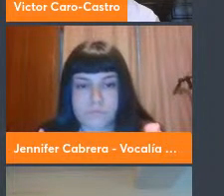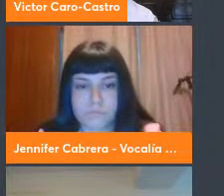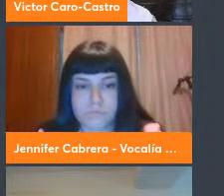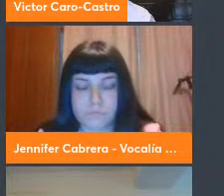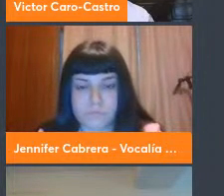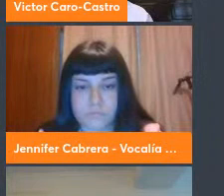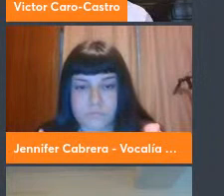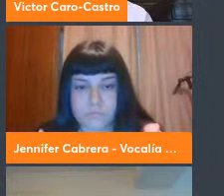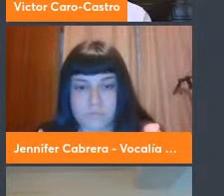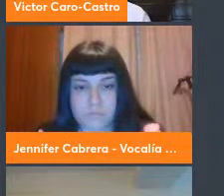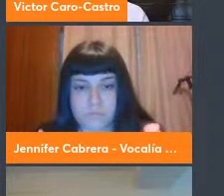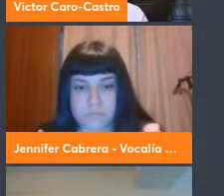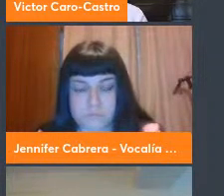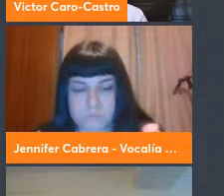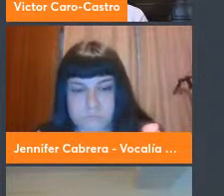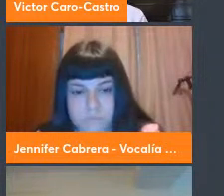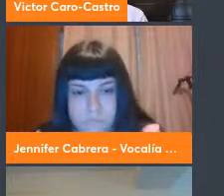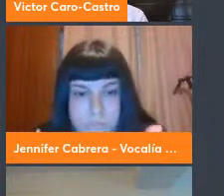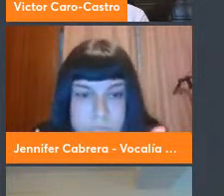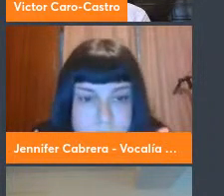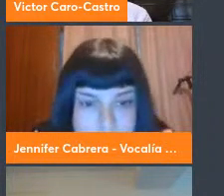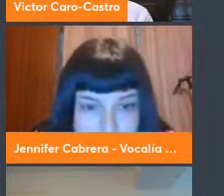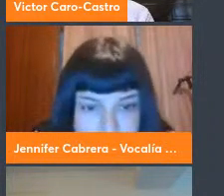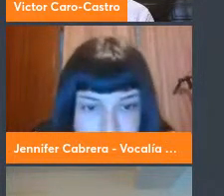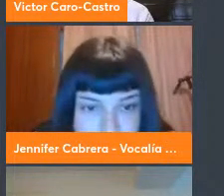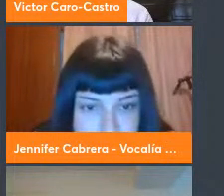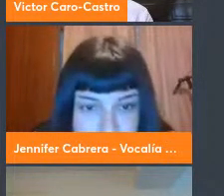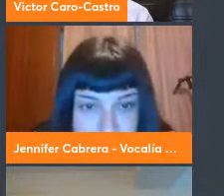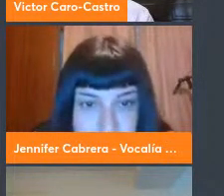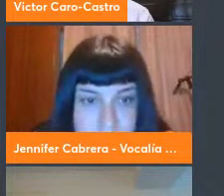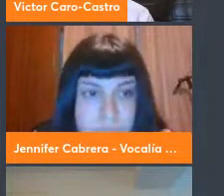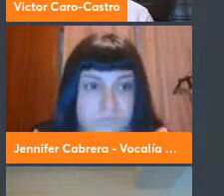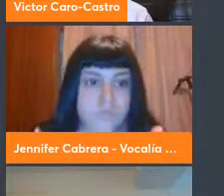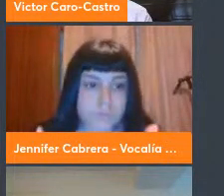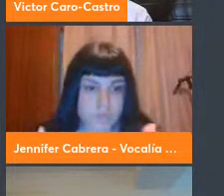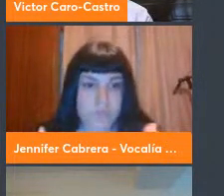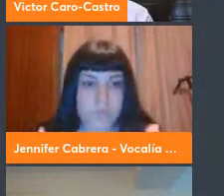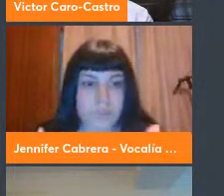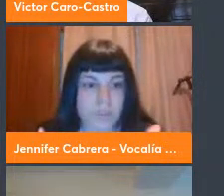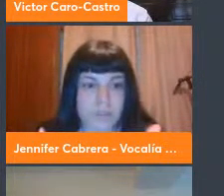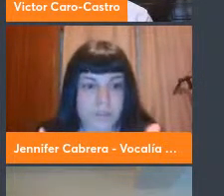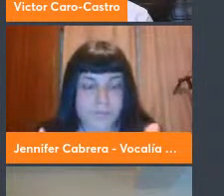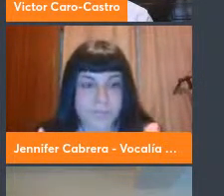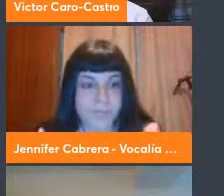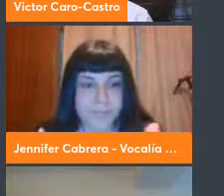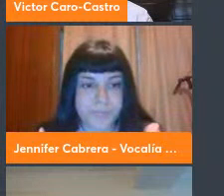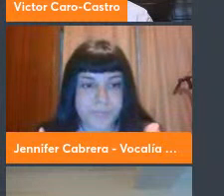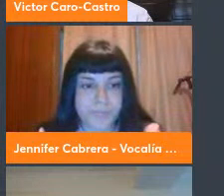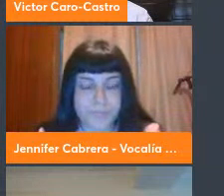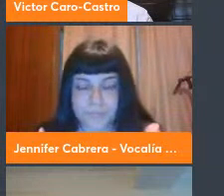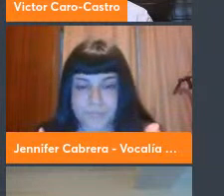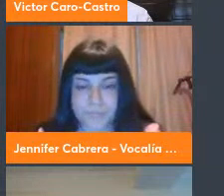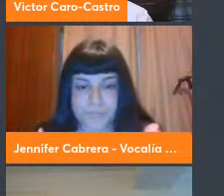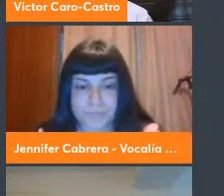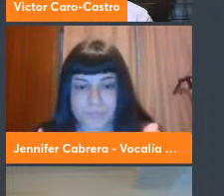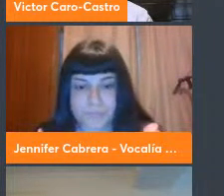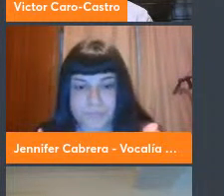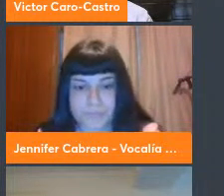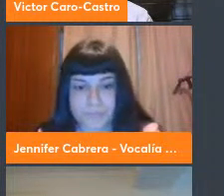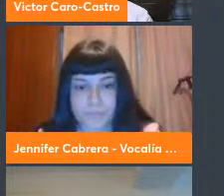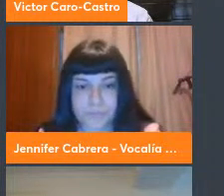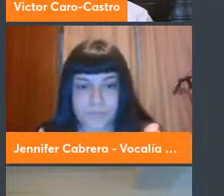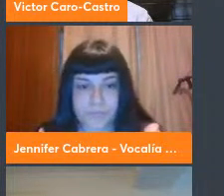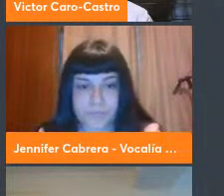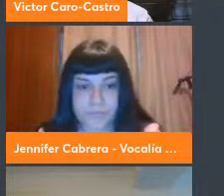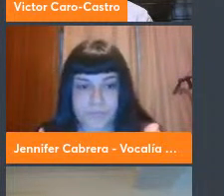también tenemos un programa para acompañar a las empresas y organizaciones a seguir sus avances en